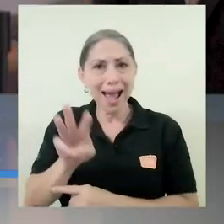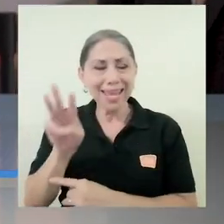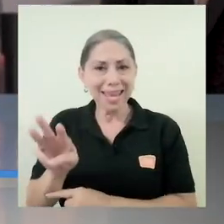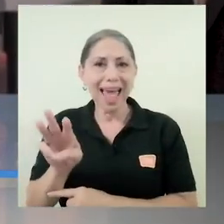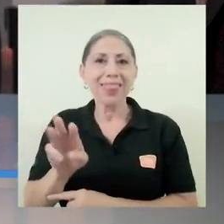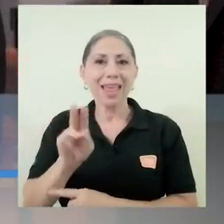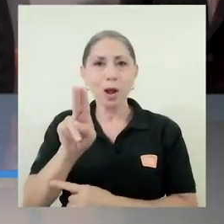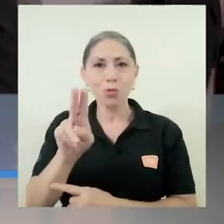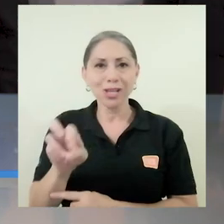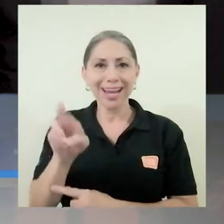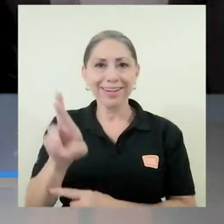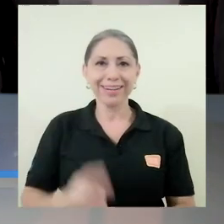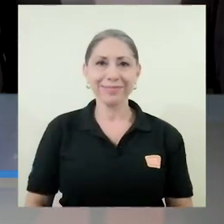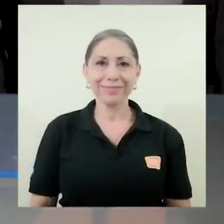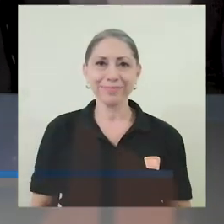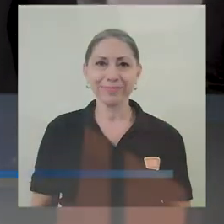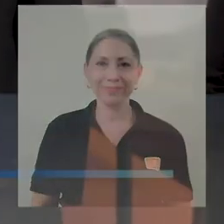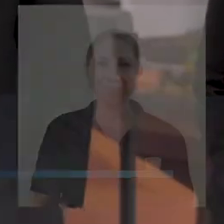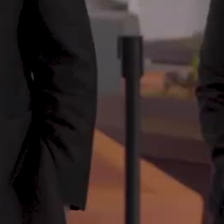UCR.